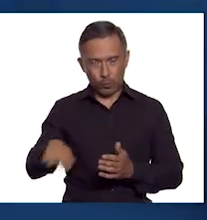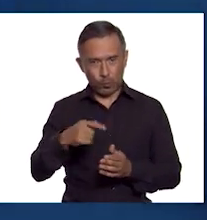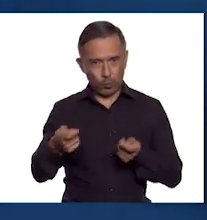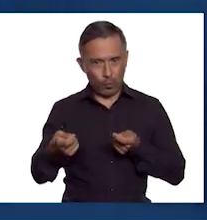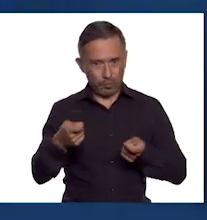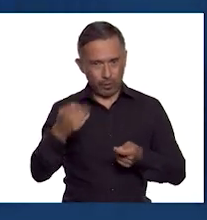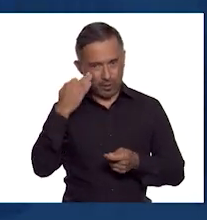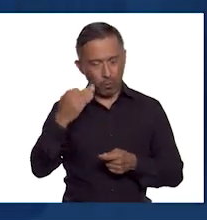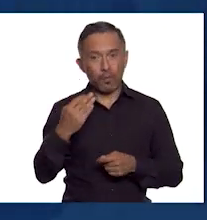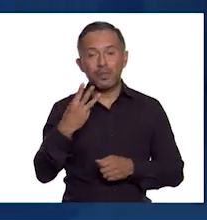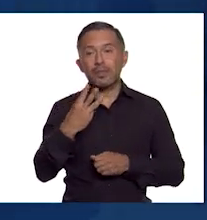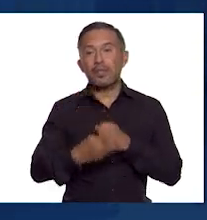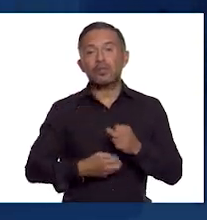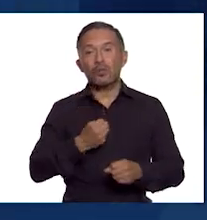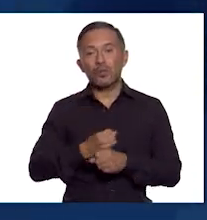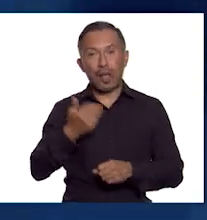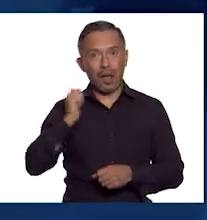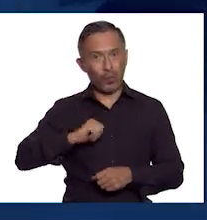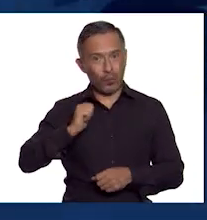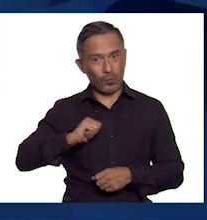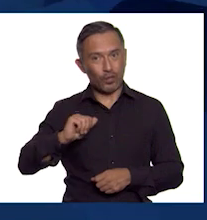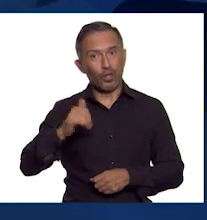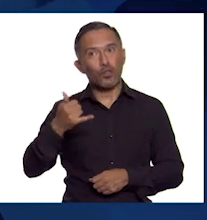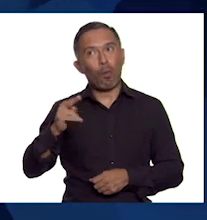tres años en tiempos de la dinastía Yuan.